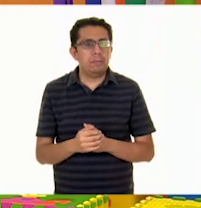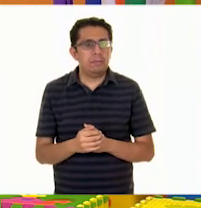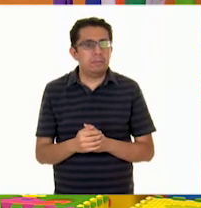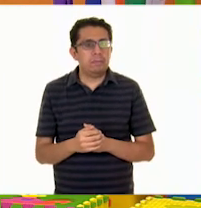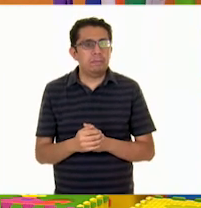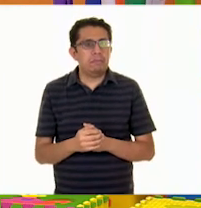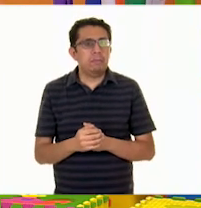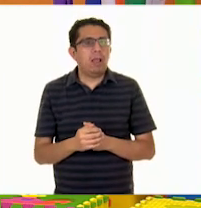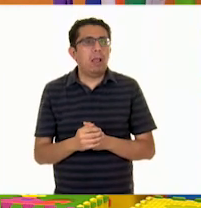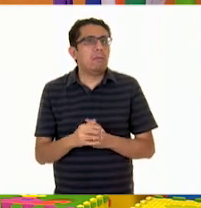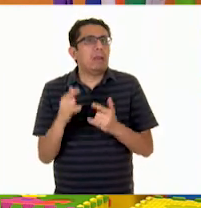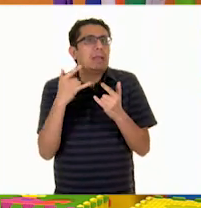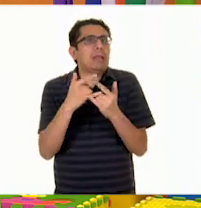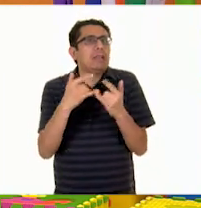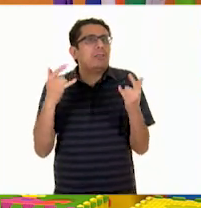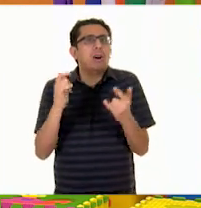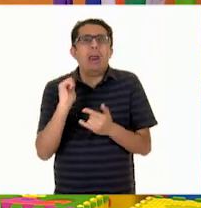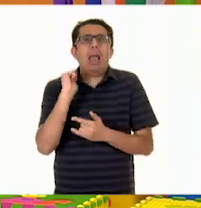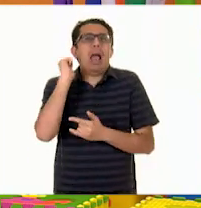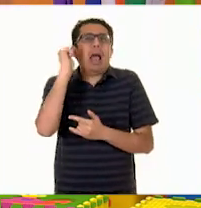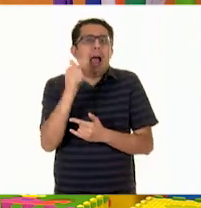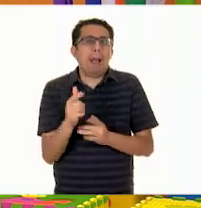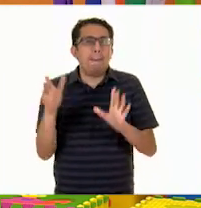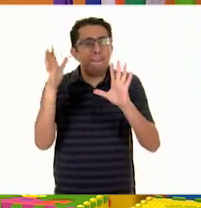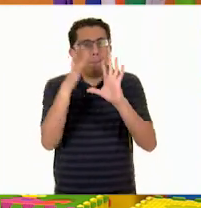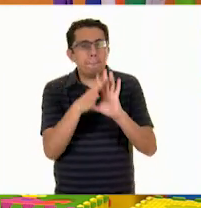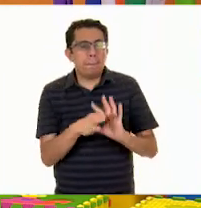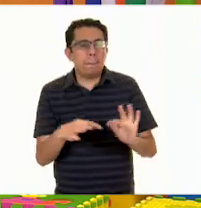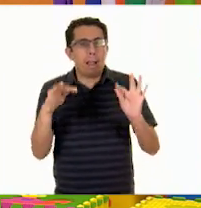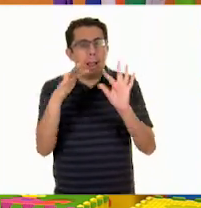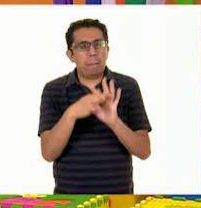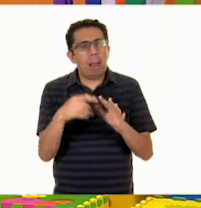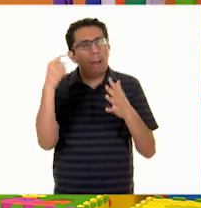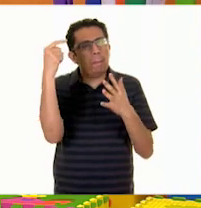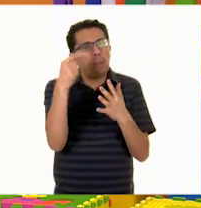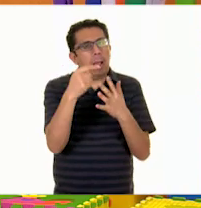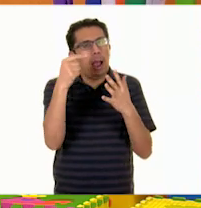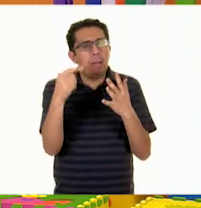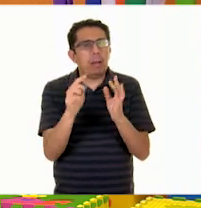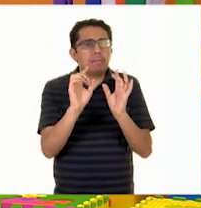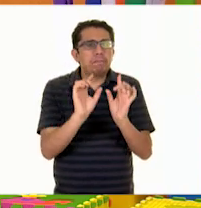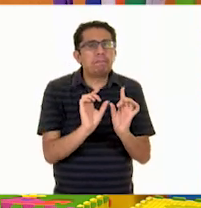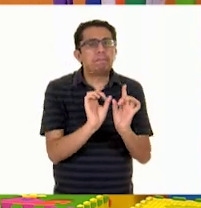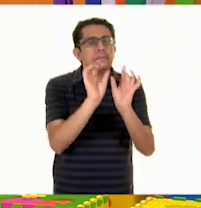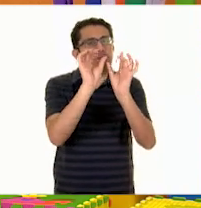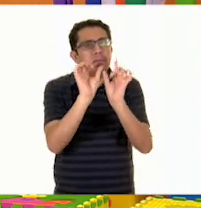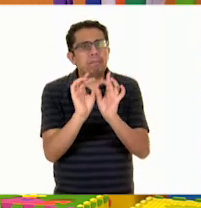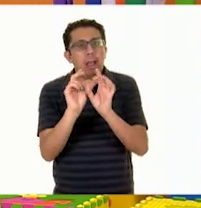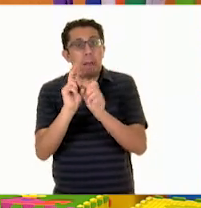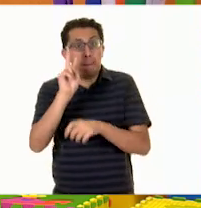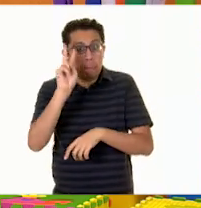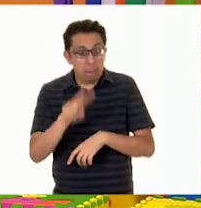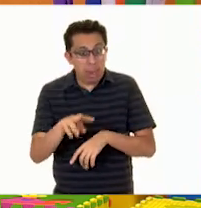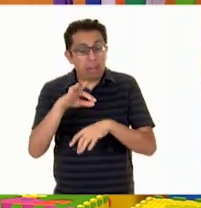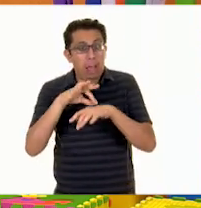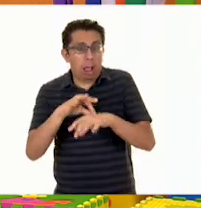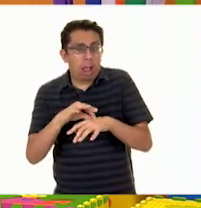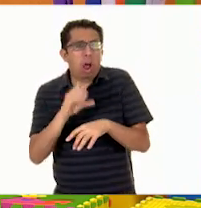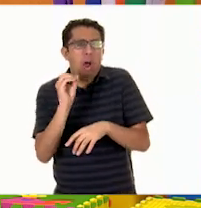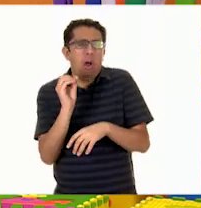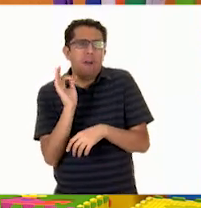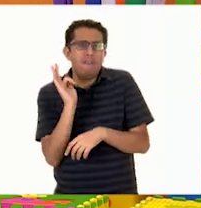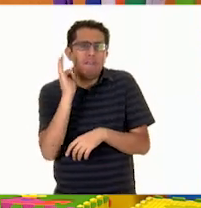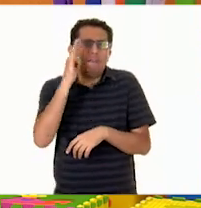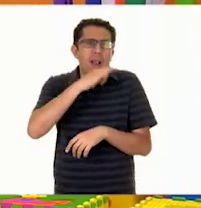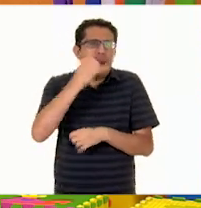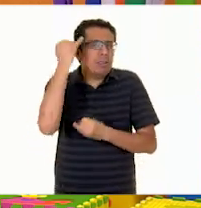una historia, acontecimientos reales o imaginarios, o